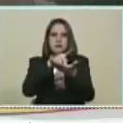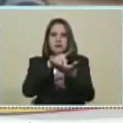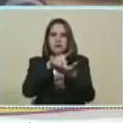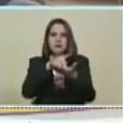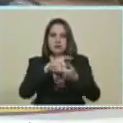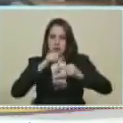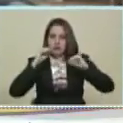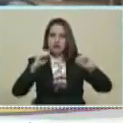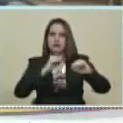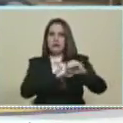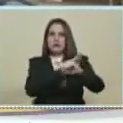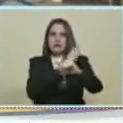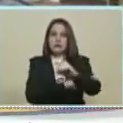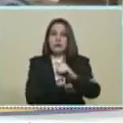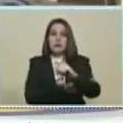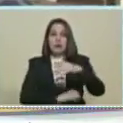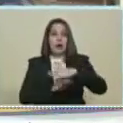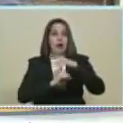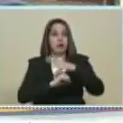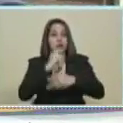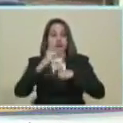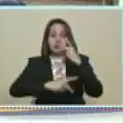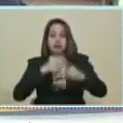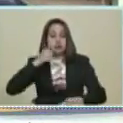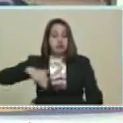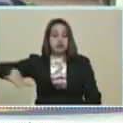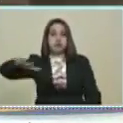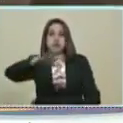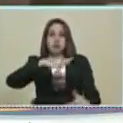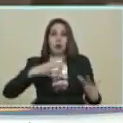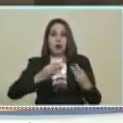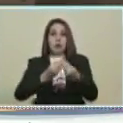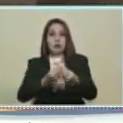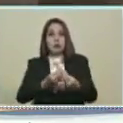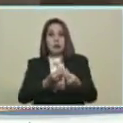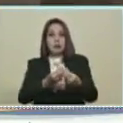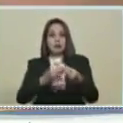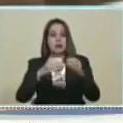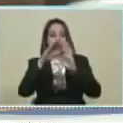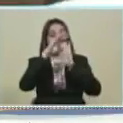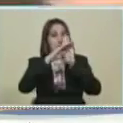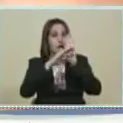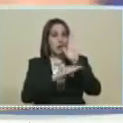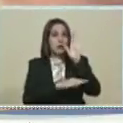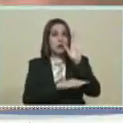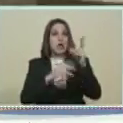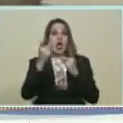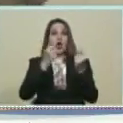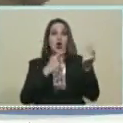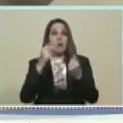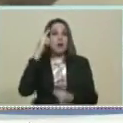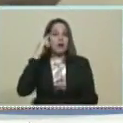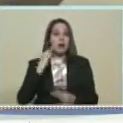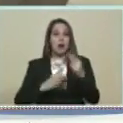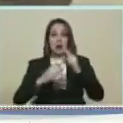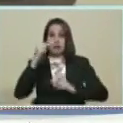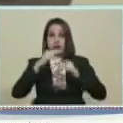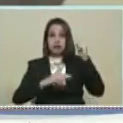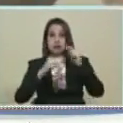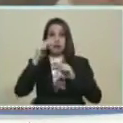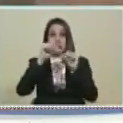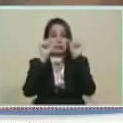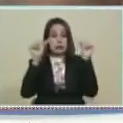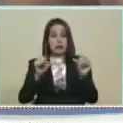avanguardia Presidente El pueblo Productor Acompañando La gestión De la agenda Económica Bolivariana Y la construcción De un nuevo